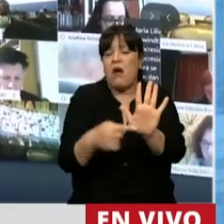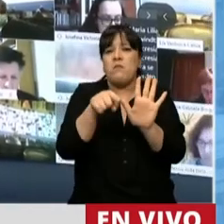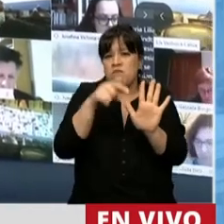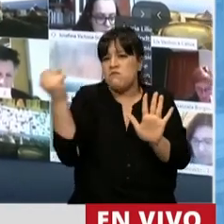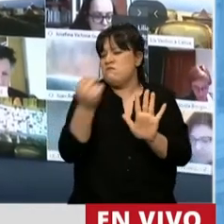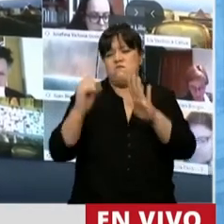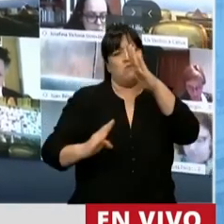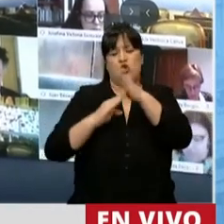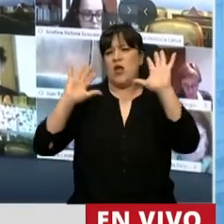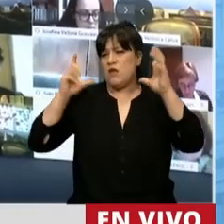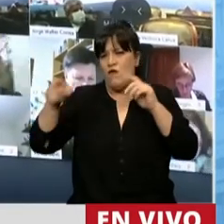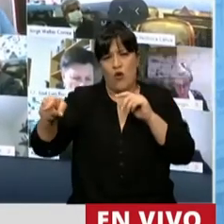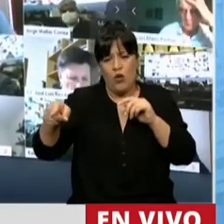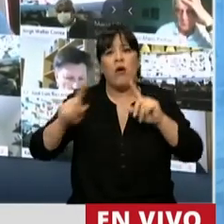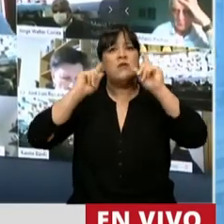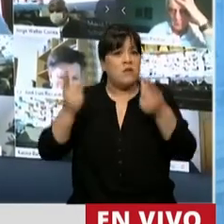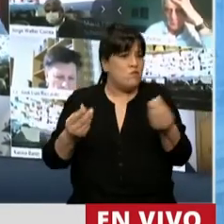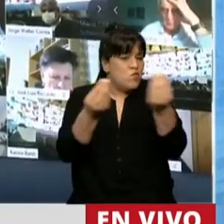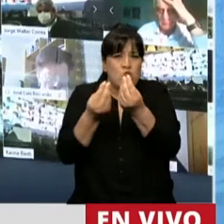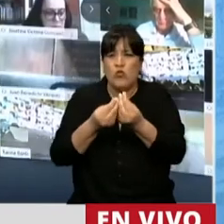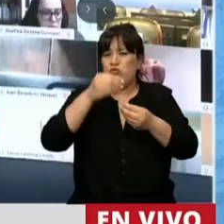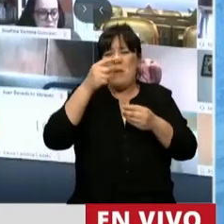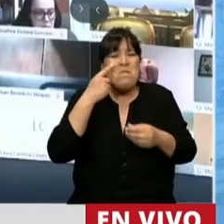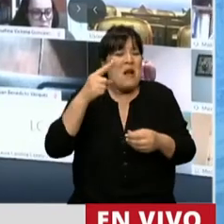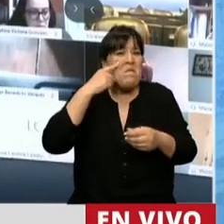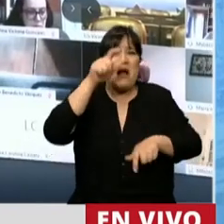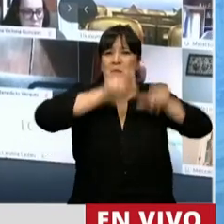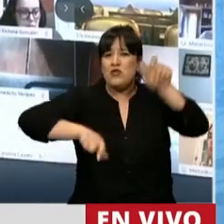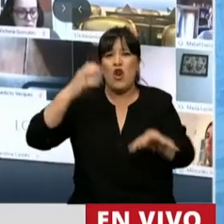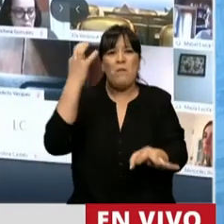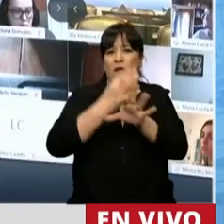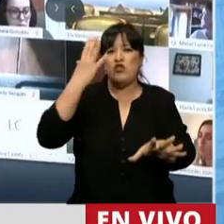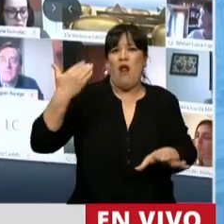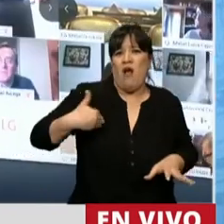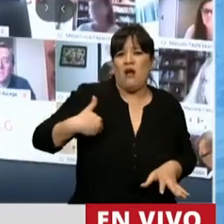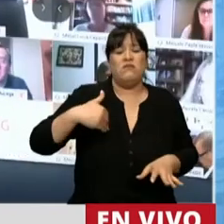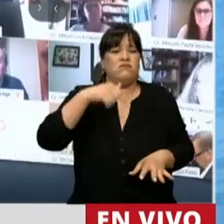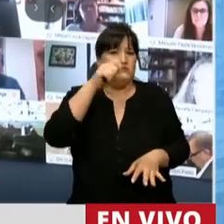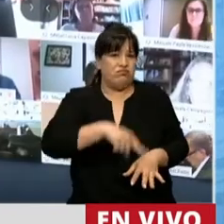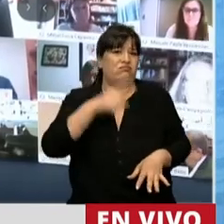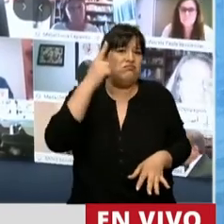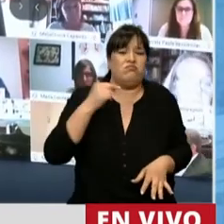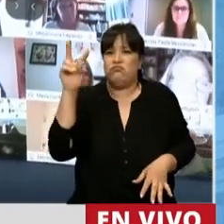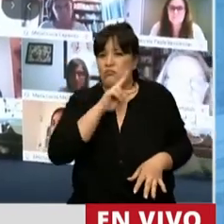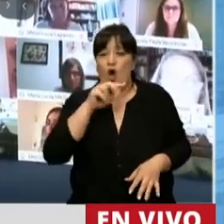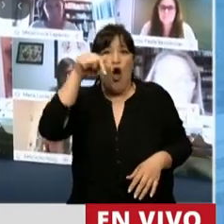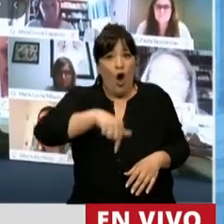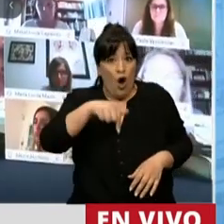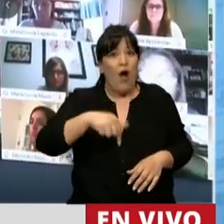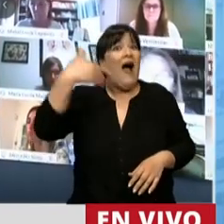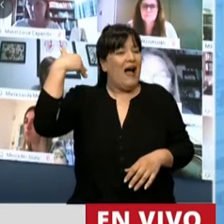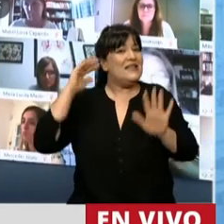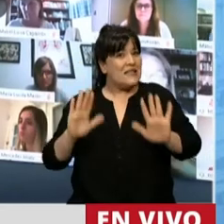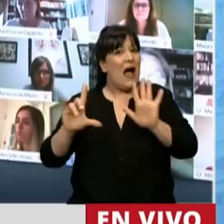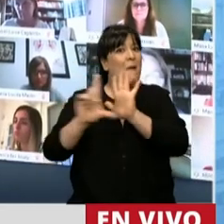importancia y que cuenta con el arduo trabajo de miles de profesionales argentinos y argentinas. Una tarea que desde hoy contará